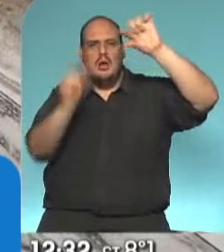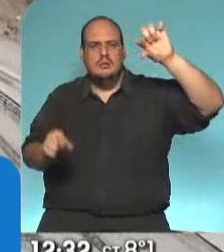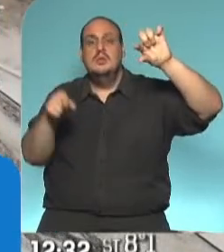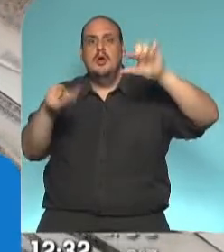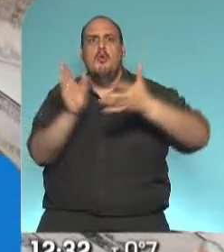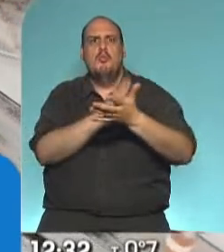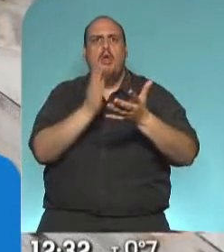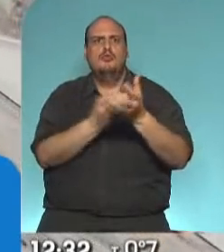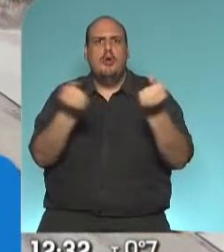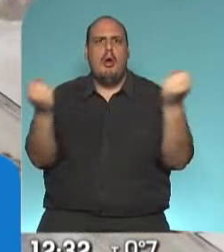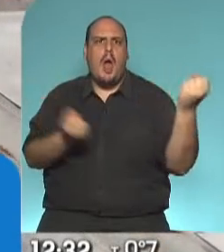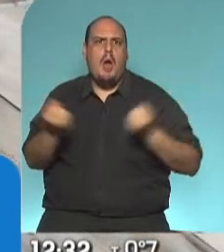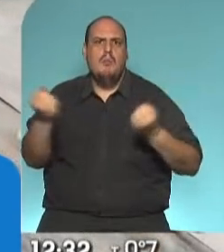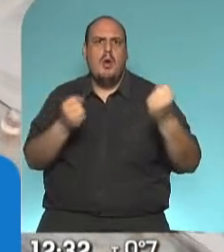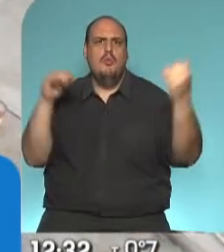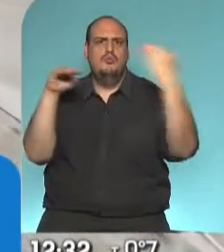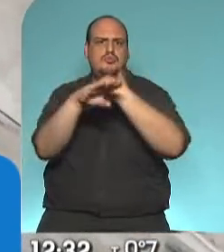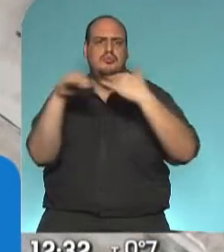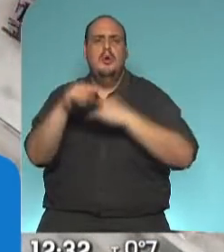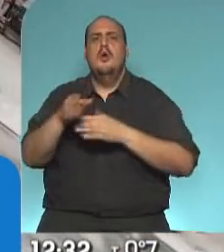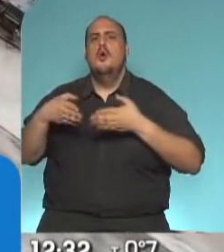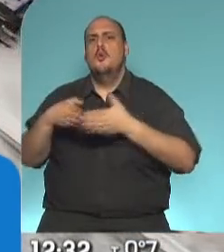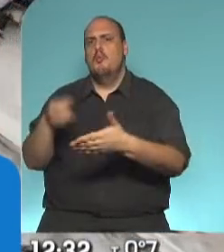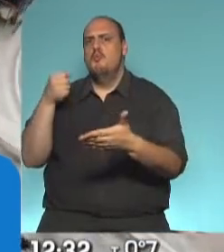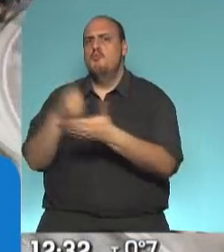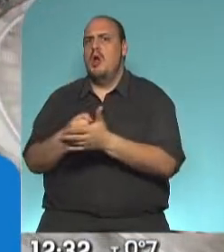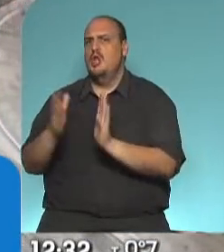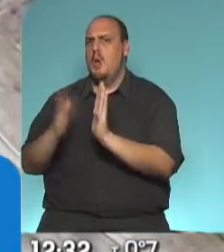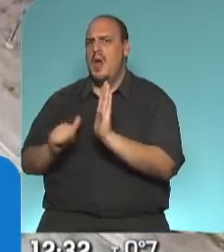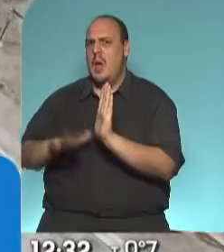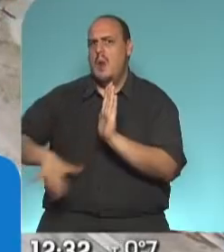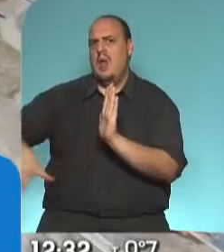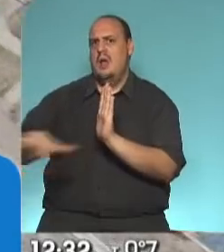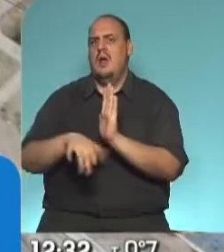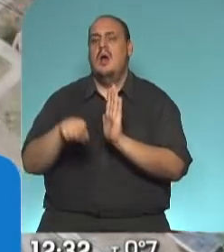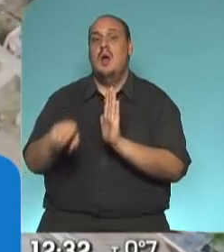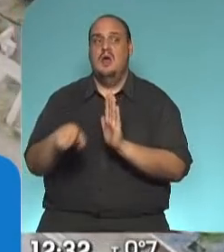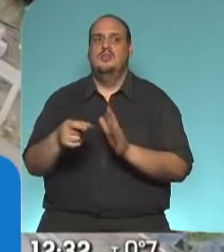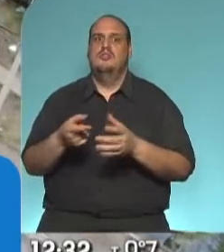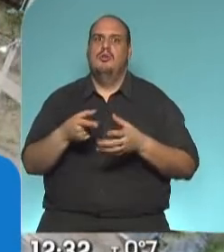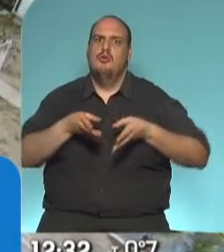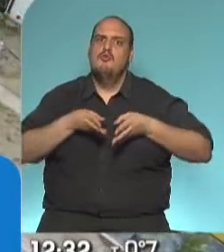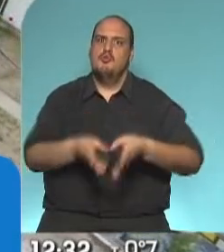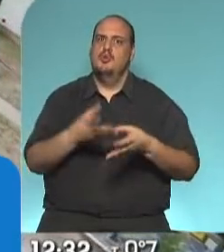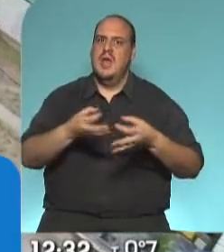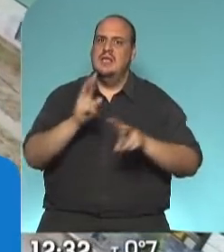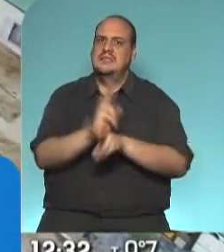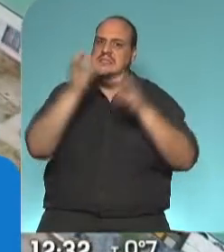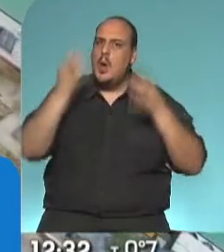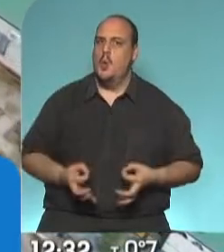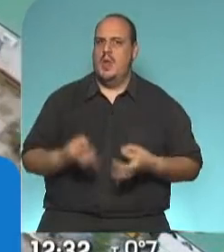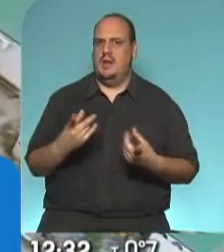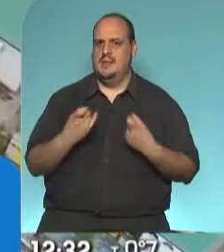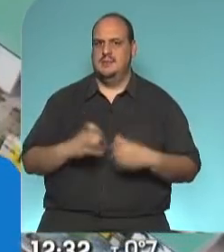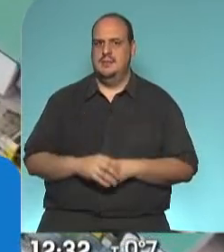producción, principalmente para el puerto de Bahía Blanca, y eso nos necesita seguridad vial. Bueno, en el mes de julio